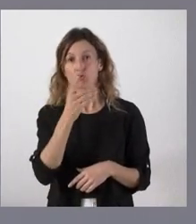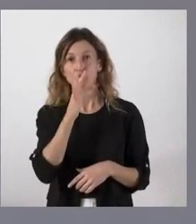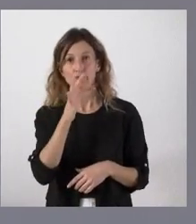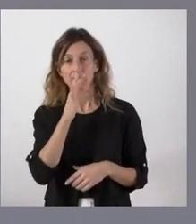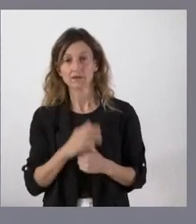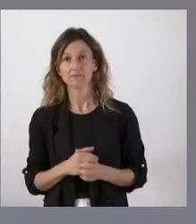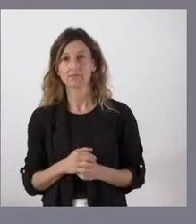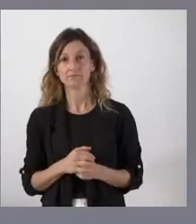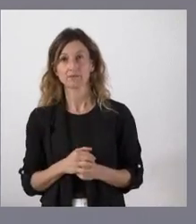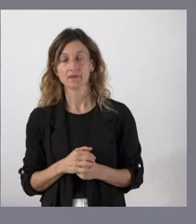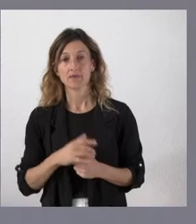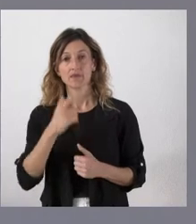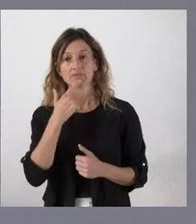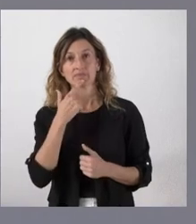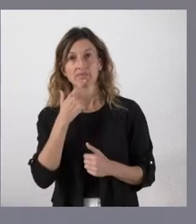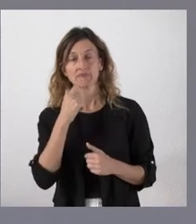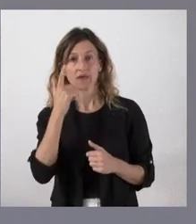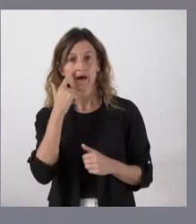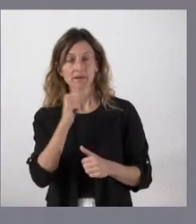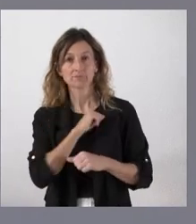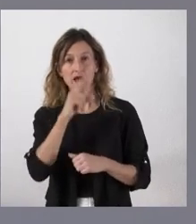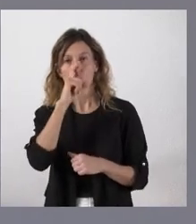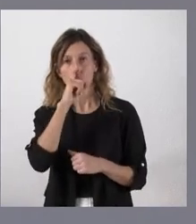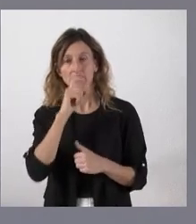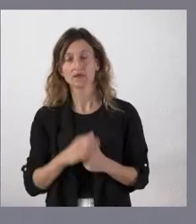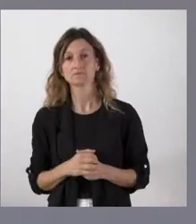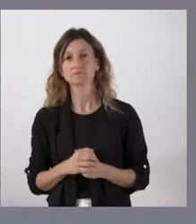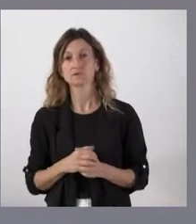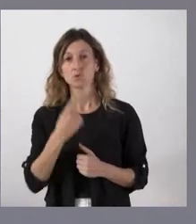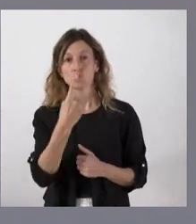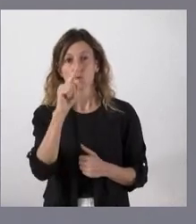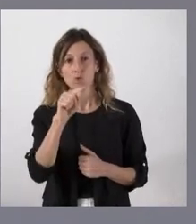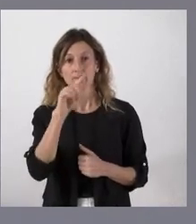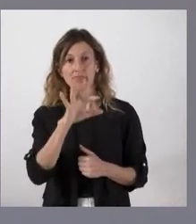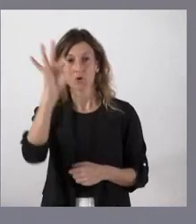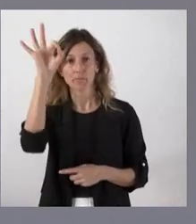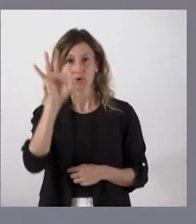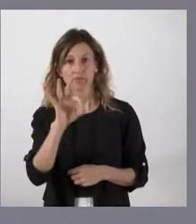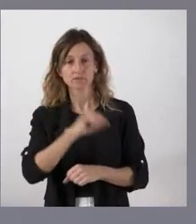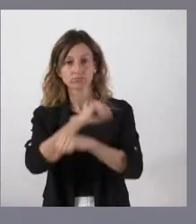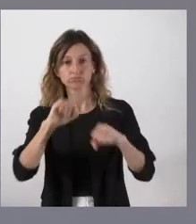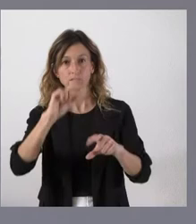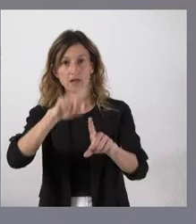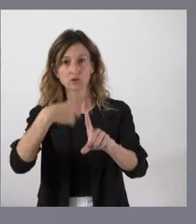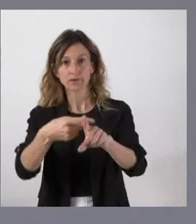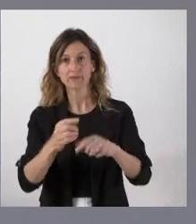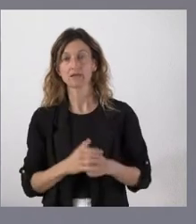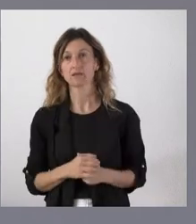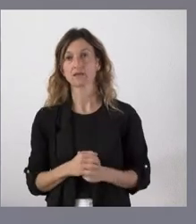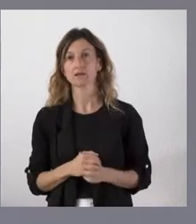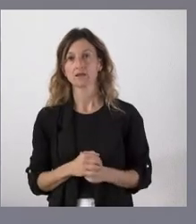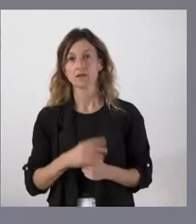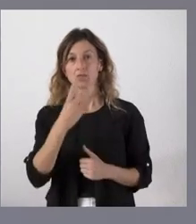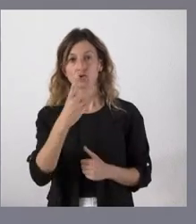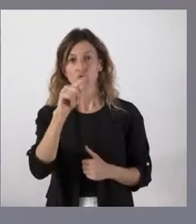redacción final la hablan también de un cierto margen, porque recordarán ustedes que parece ser que ese 1,5% se consolida para el próximo año. Se nos ha hablado otro 2